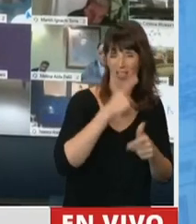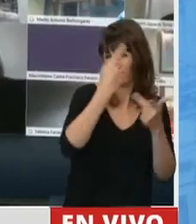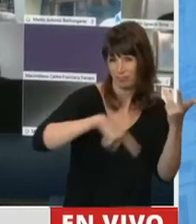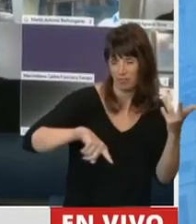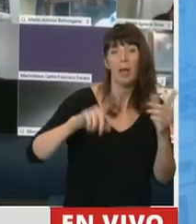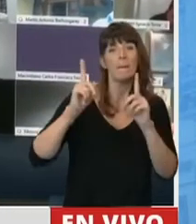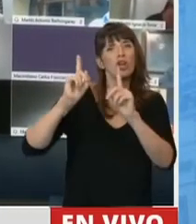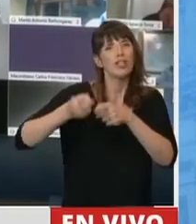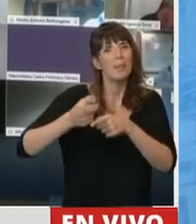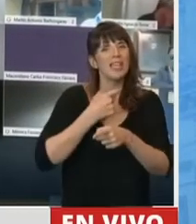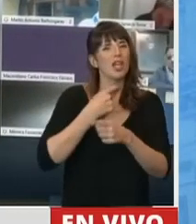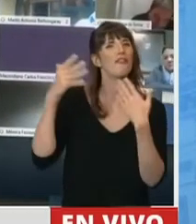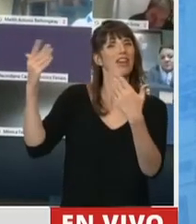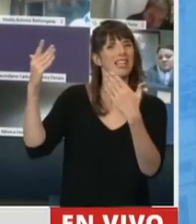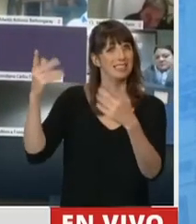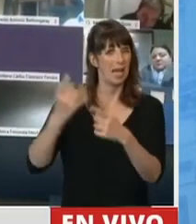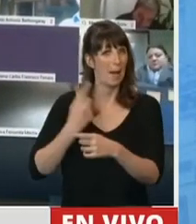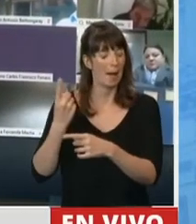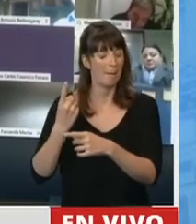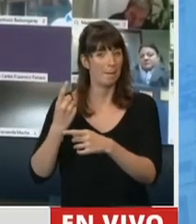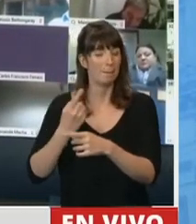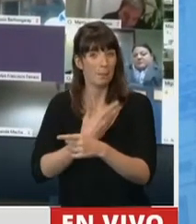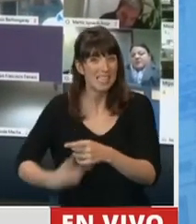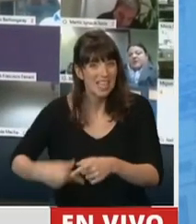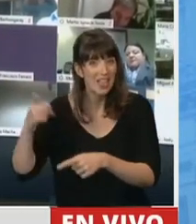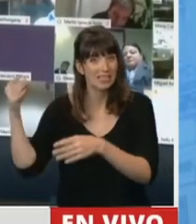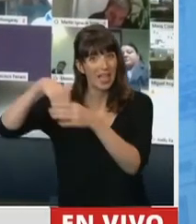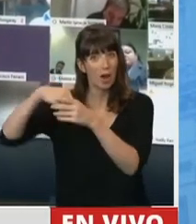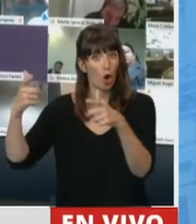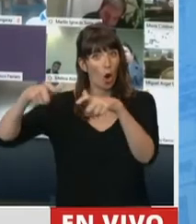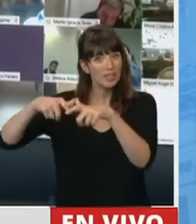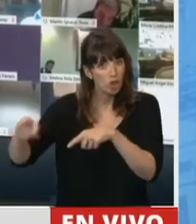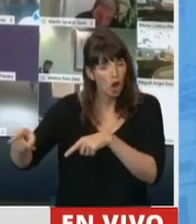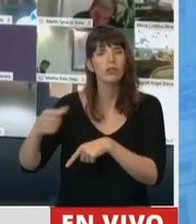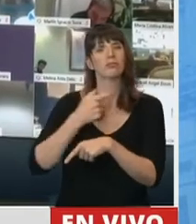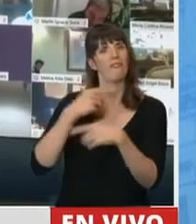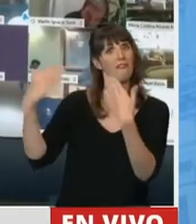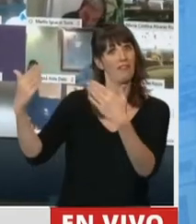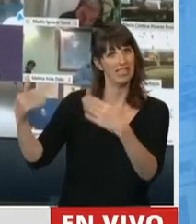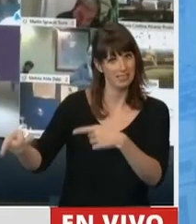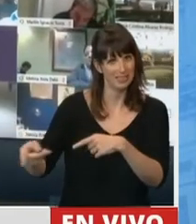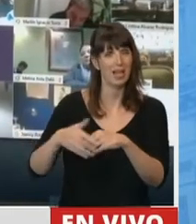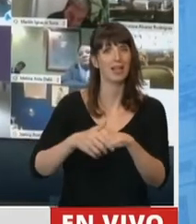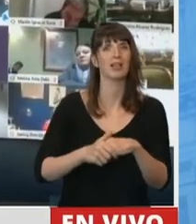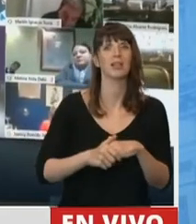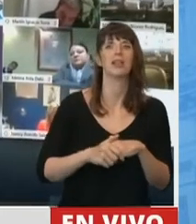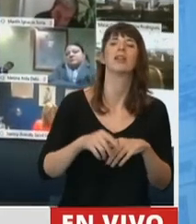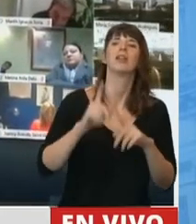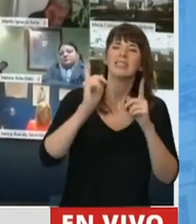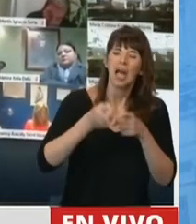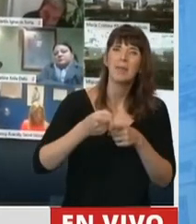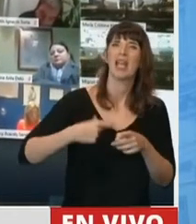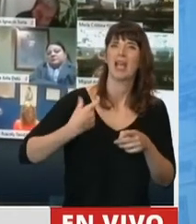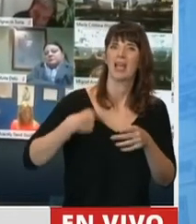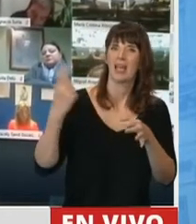a la presidenta por el trabajo que se ha desarrollado en la comisión, donde hemos podido escuchar a todos, el arco gremial, el